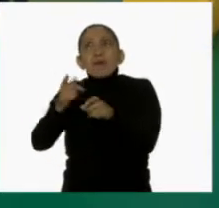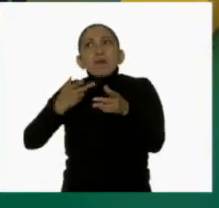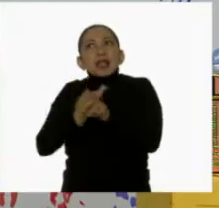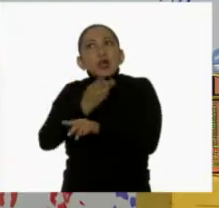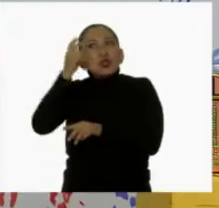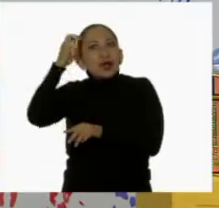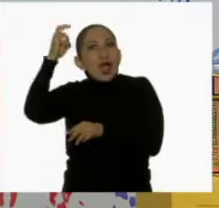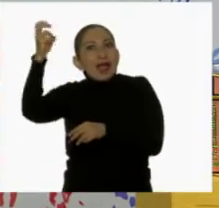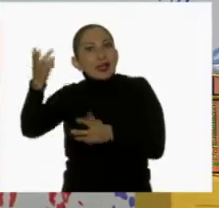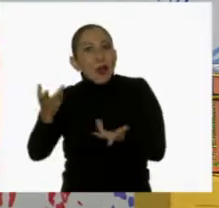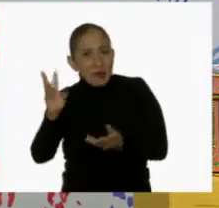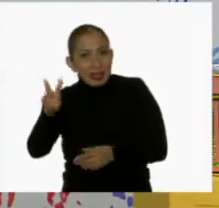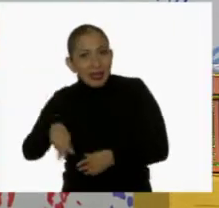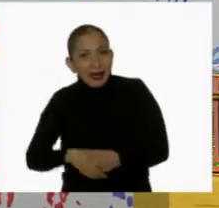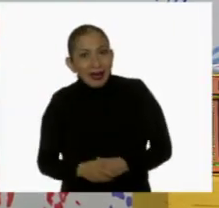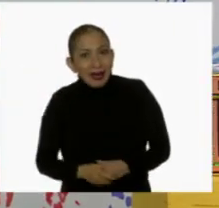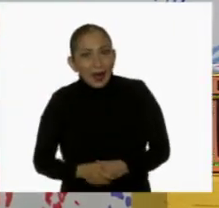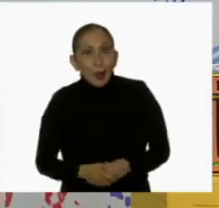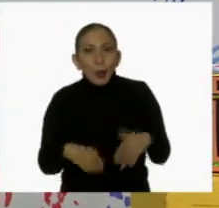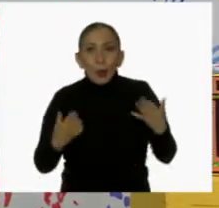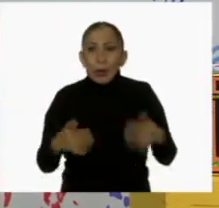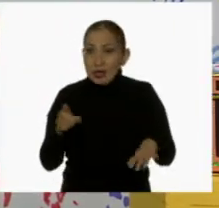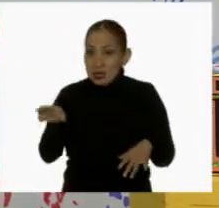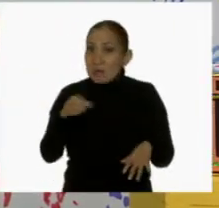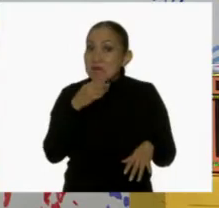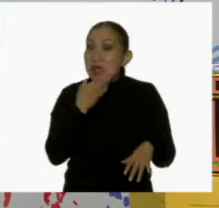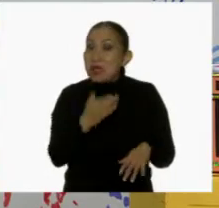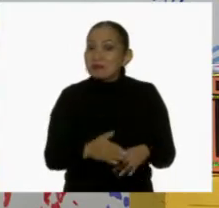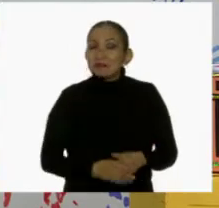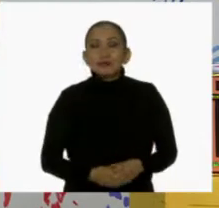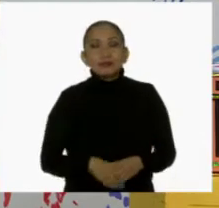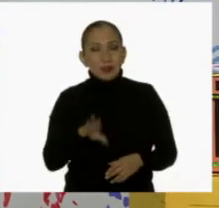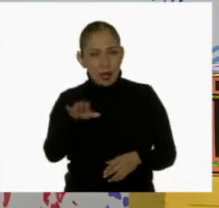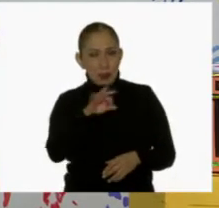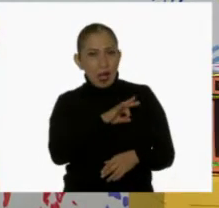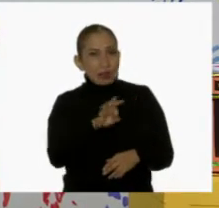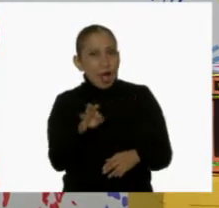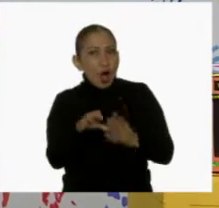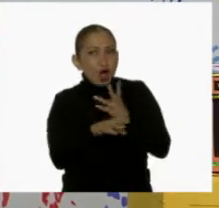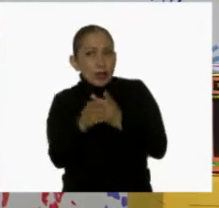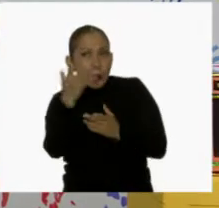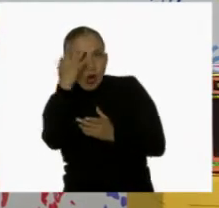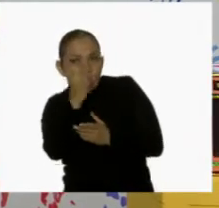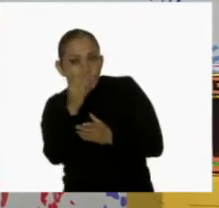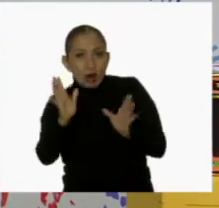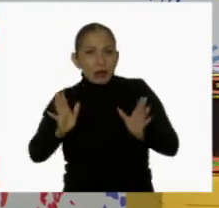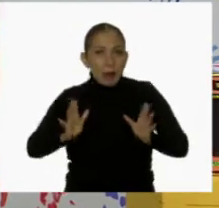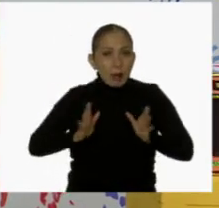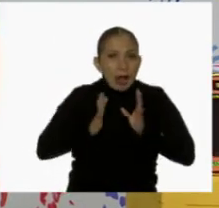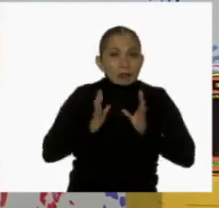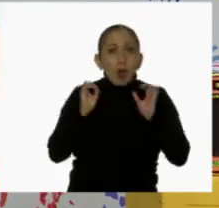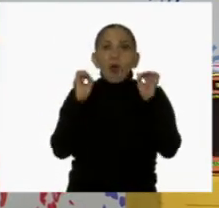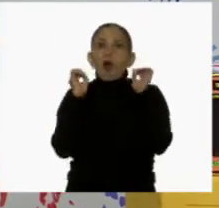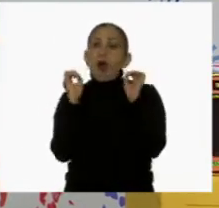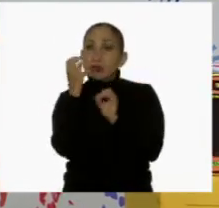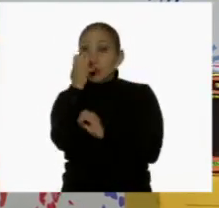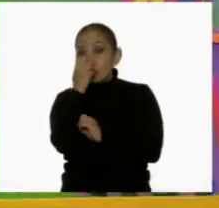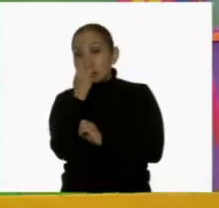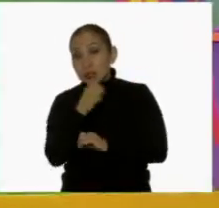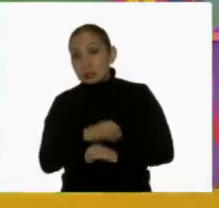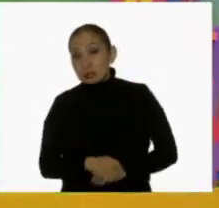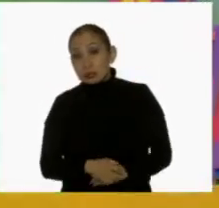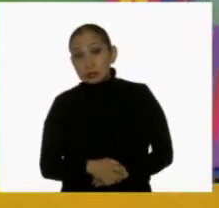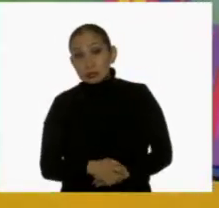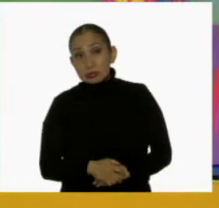soñamos, ¿verdad? Ay, eso está muy bien. Es que pueden ser cosas bonitas o sorpresivas o a veces tristes.